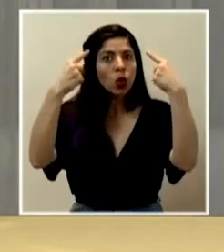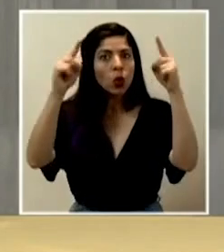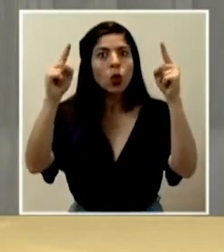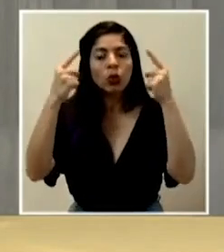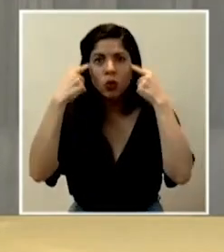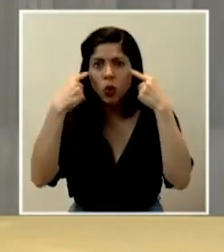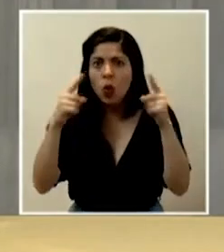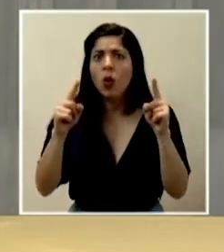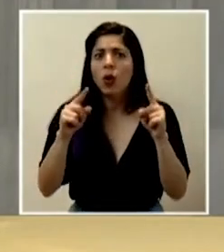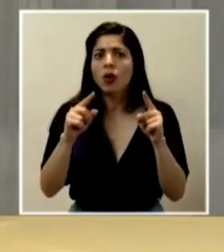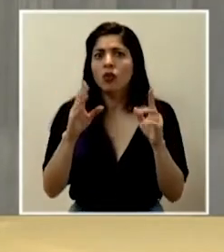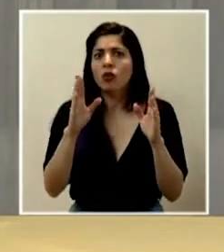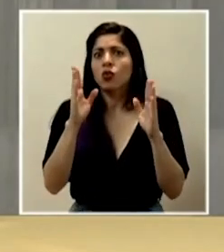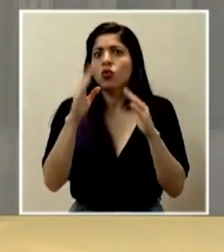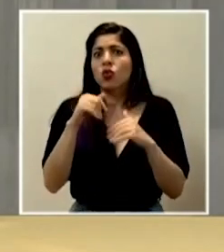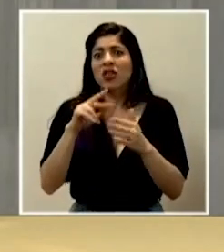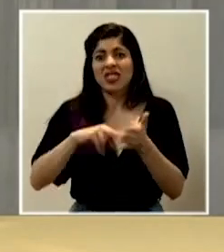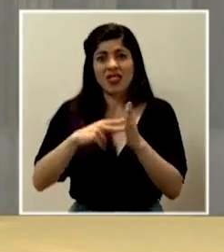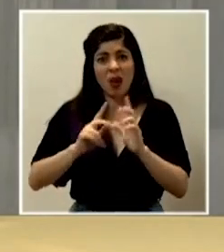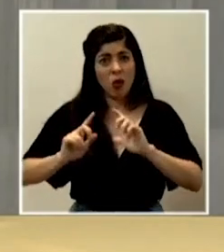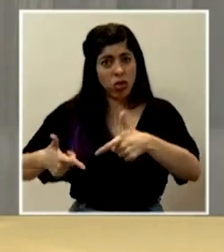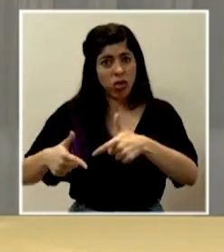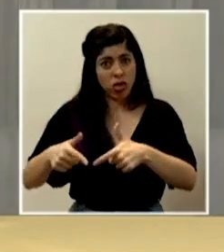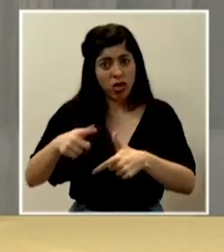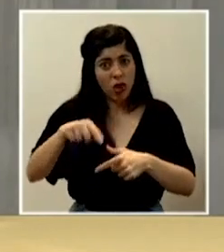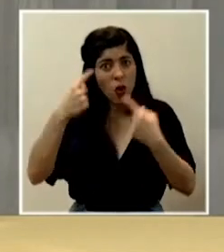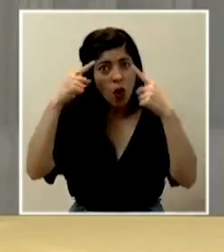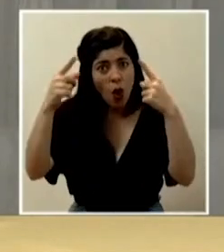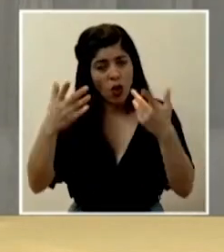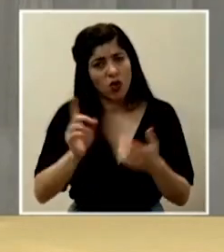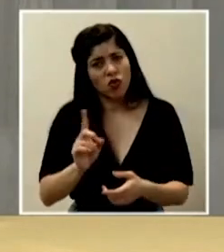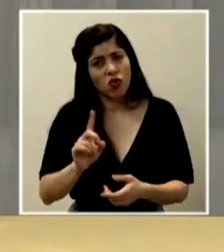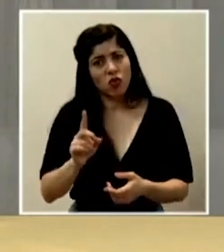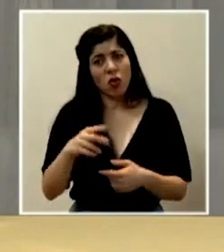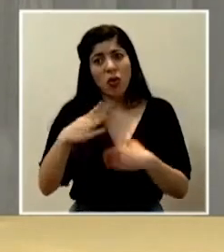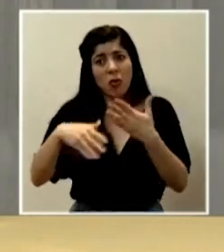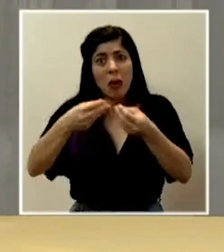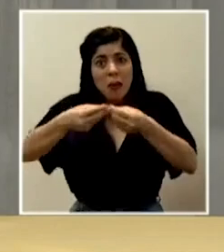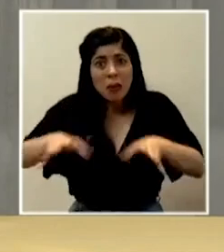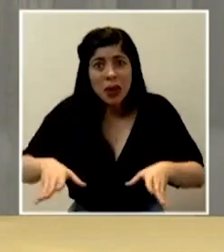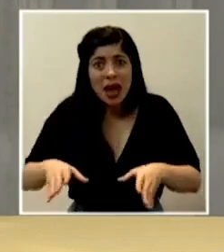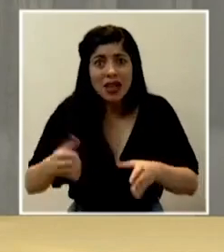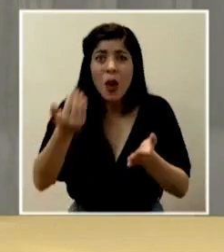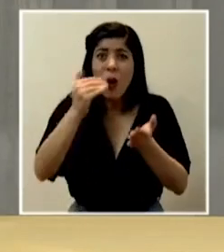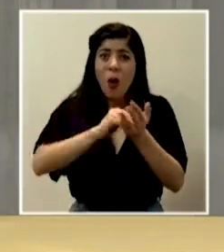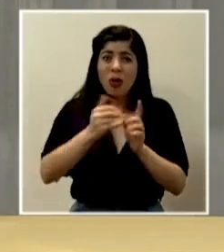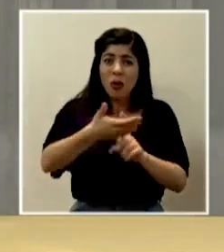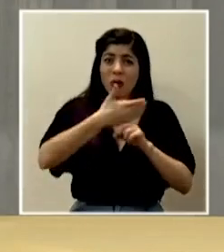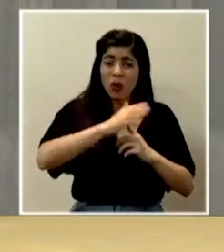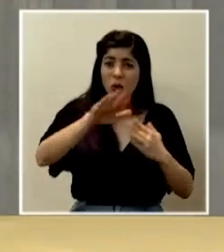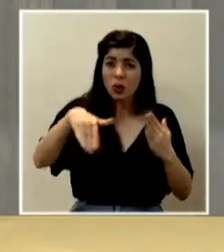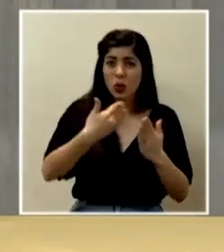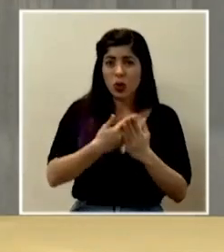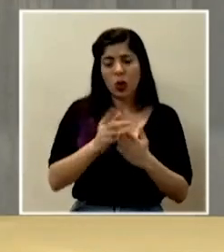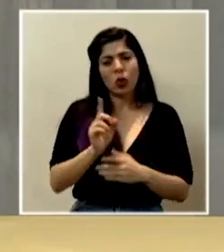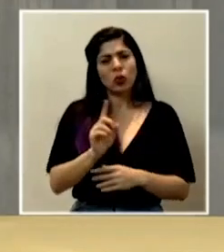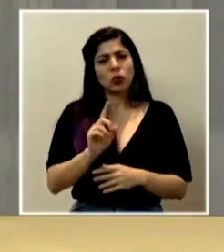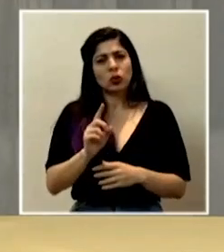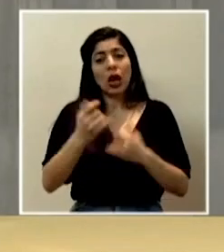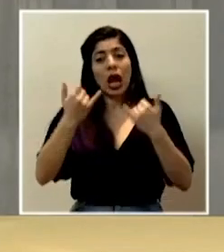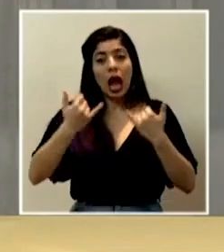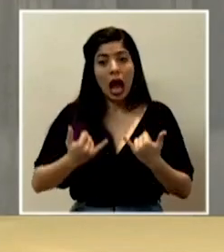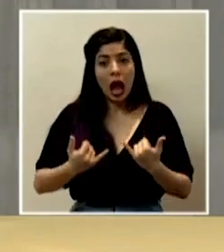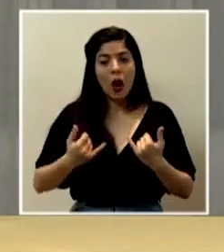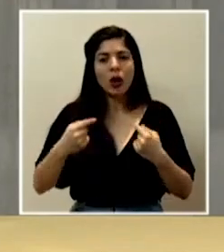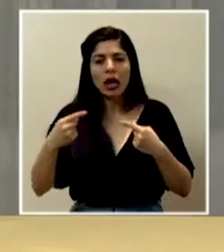tenemos ningún motivo para tirar esto por la borda y que se nos vaya y que tengamos que entrar en cuarentenas generalizadas. Estamos en